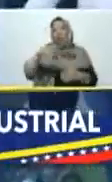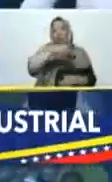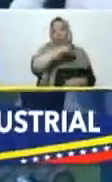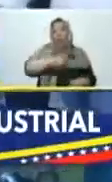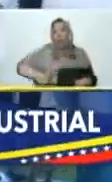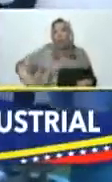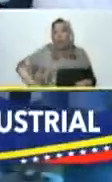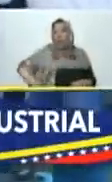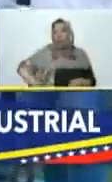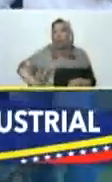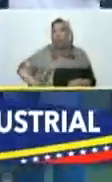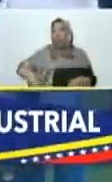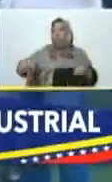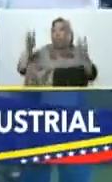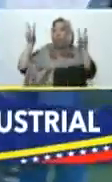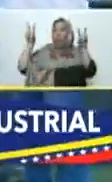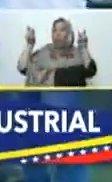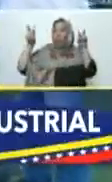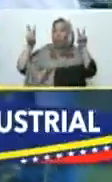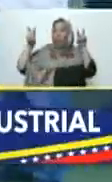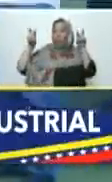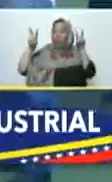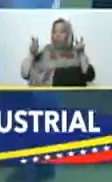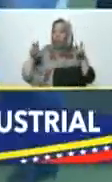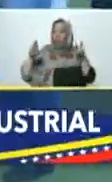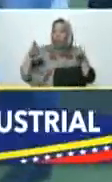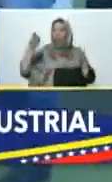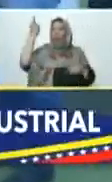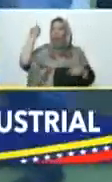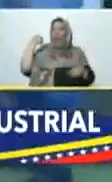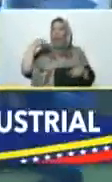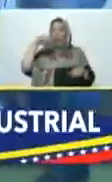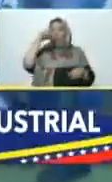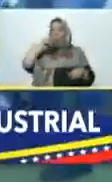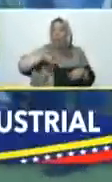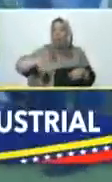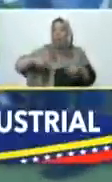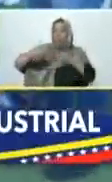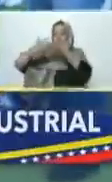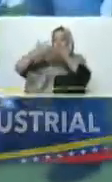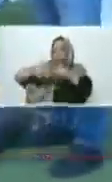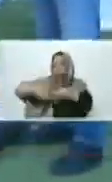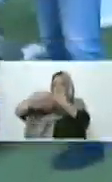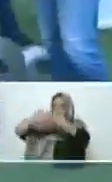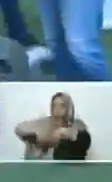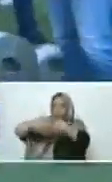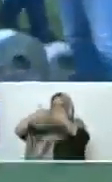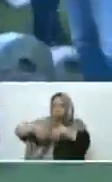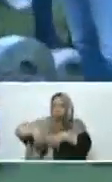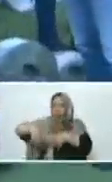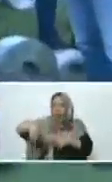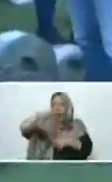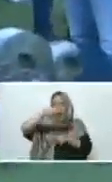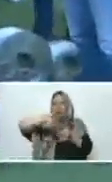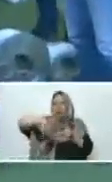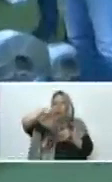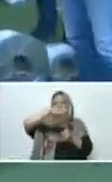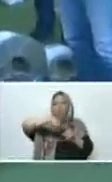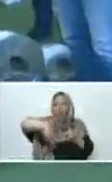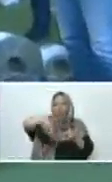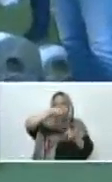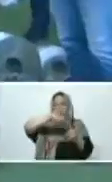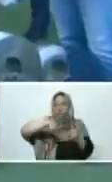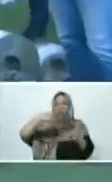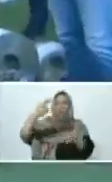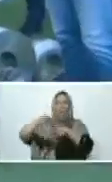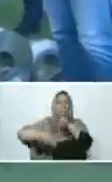Aquí tiene usted lo nuevo. Como usted sabe, el año pasado desarrollamos la rueda de locomotora para Ferrominera Orinoco. Estas son las ruedas de locomotora del